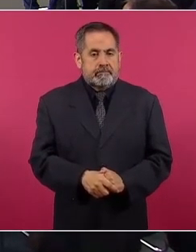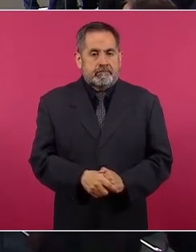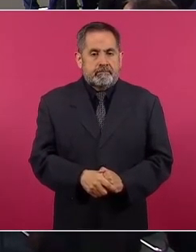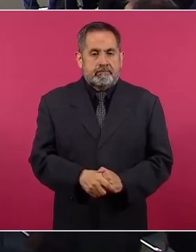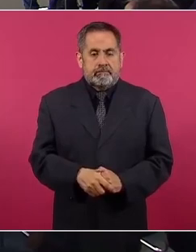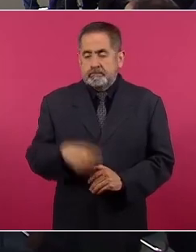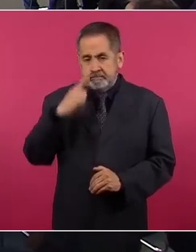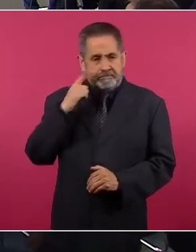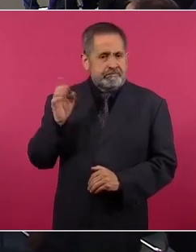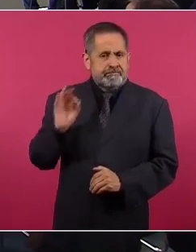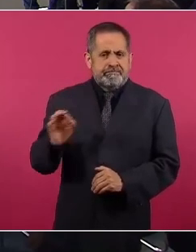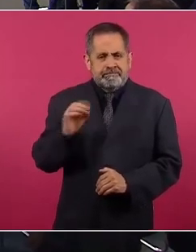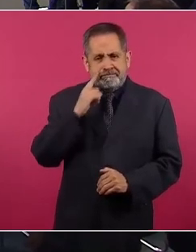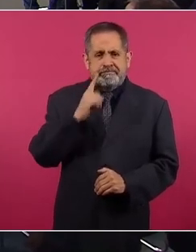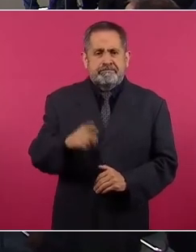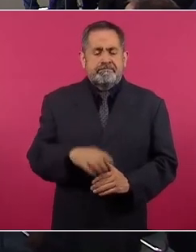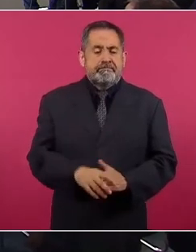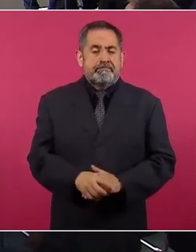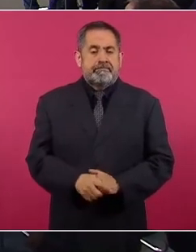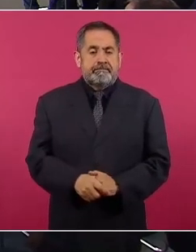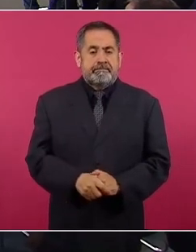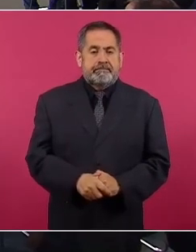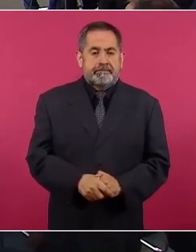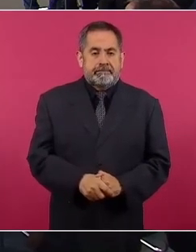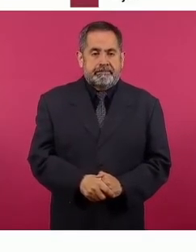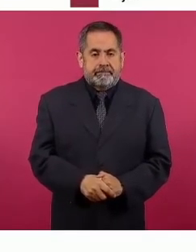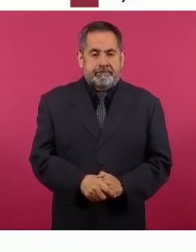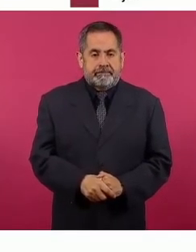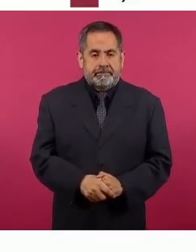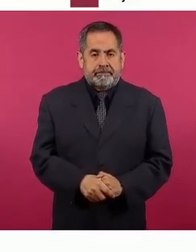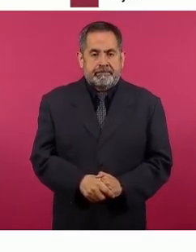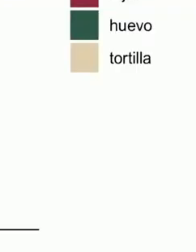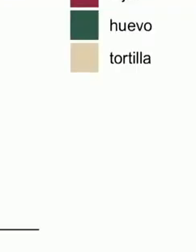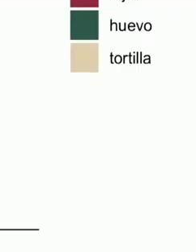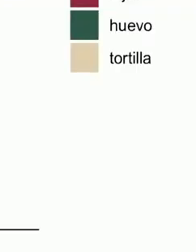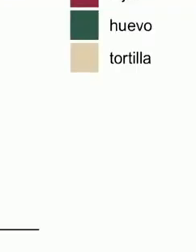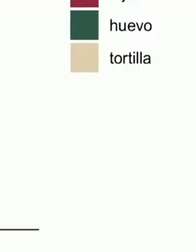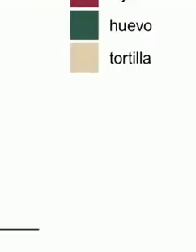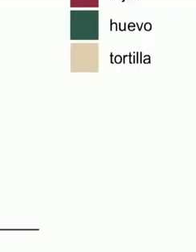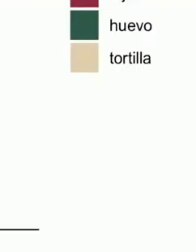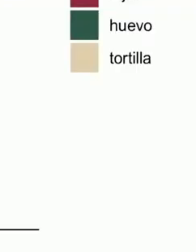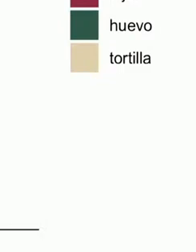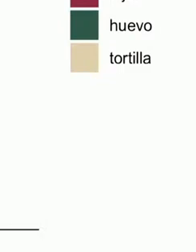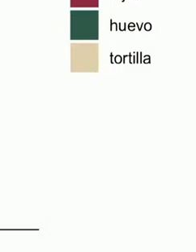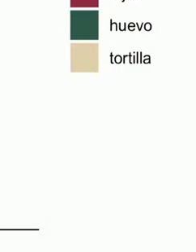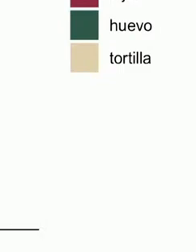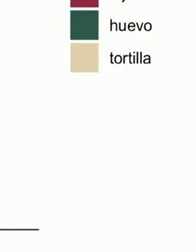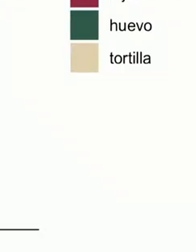Miren, este es el caso de la tortilla.